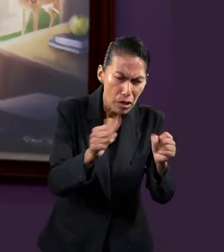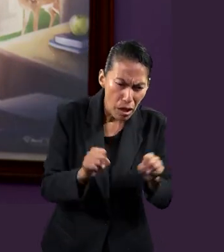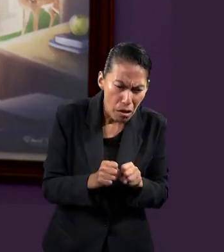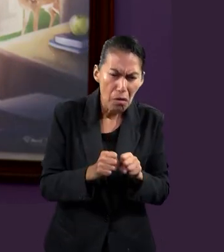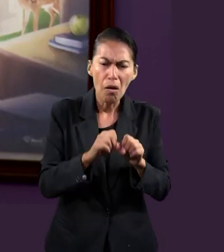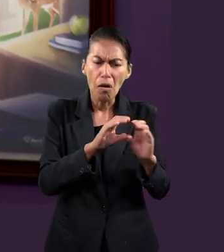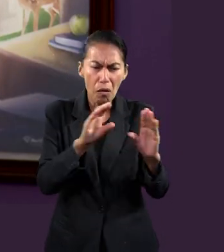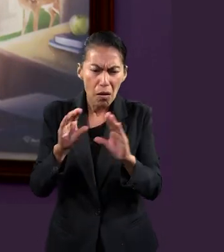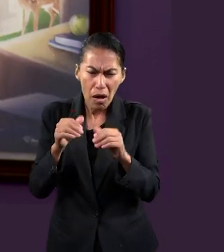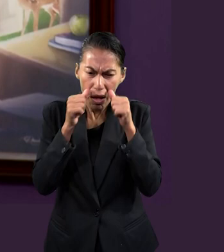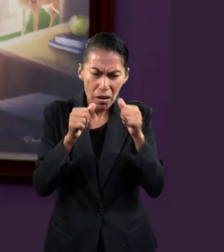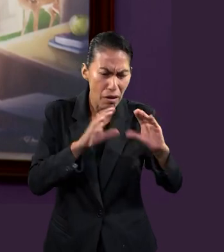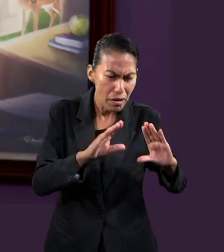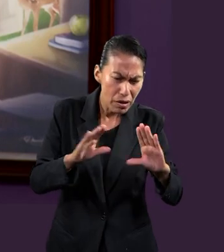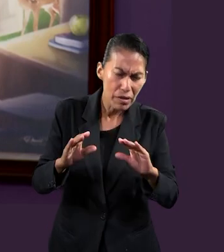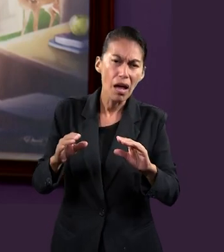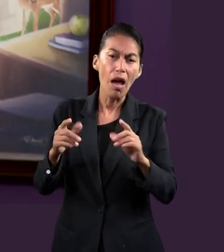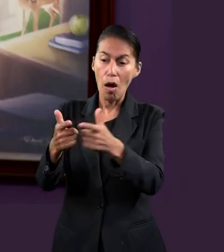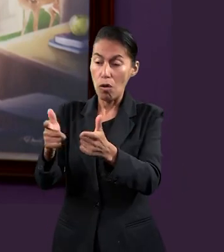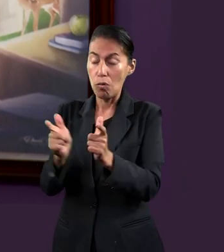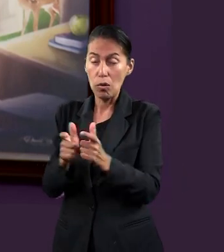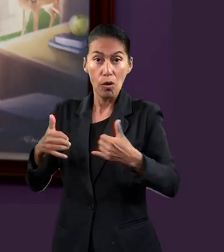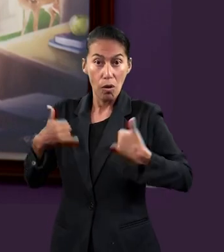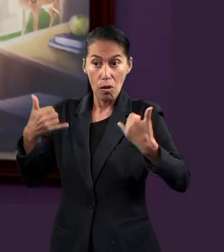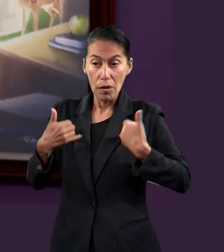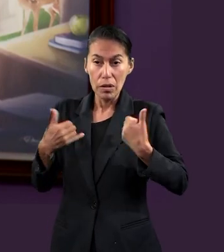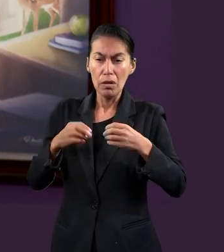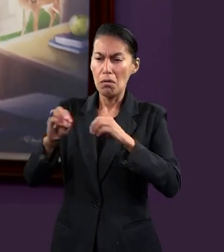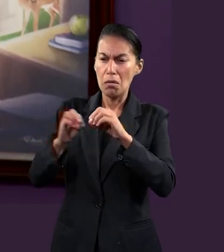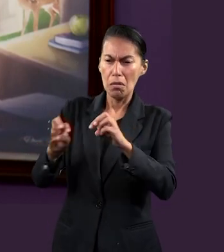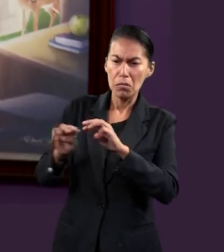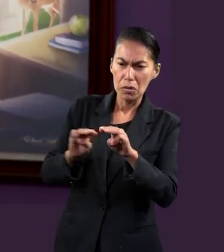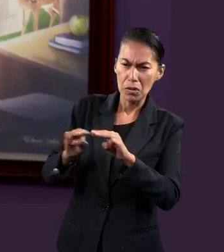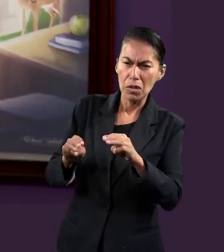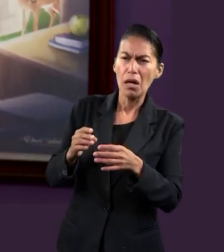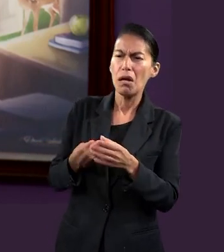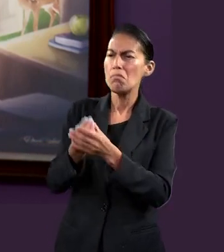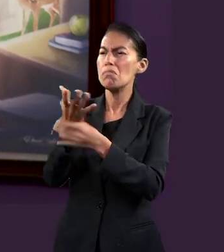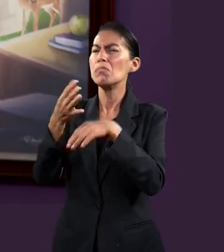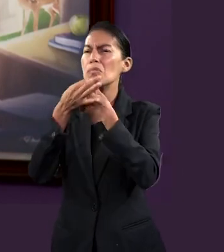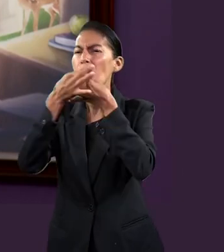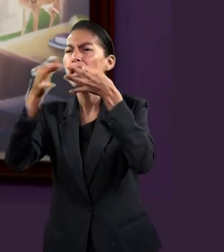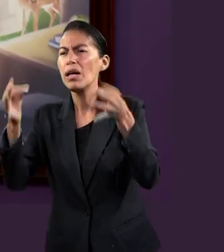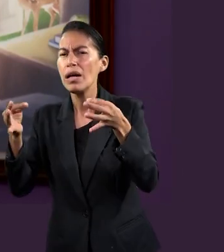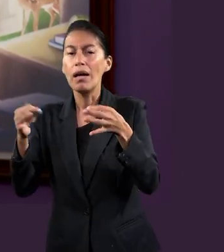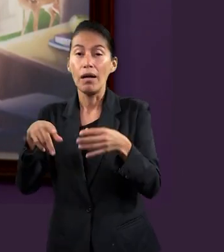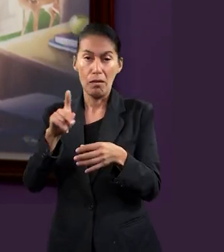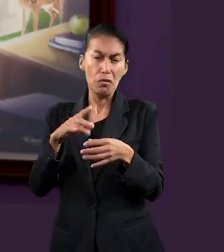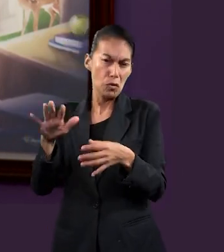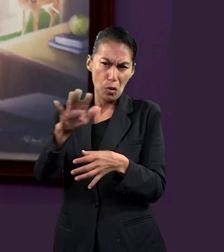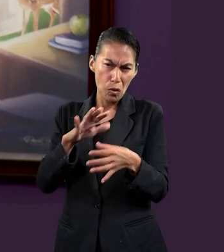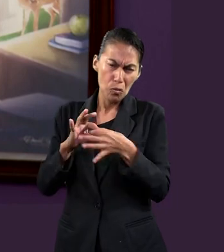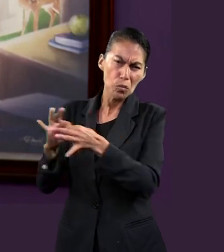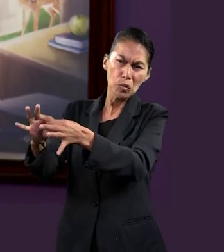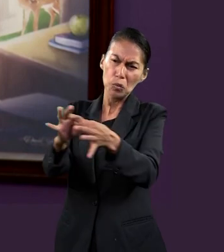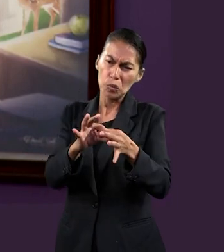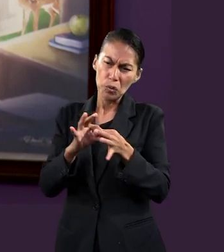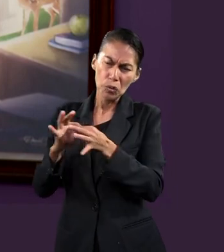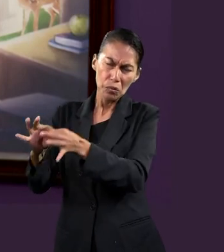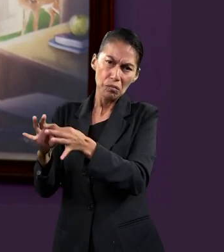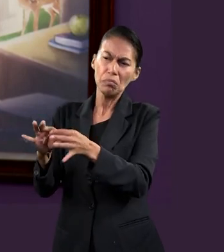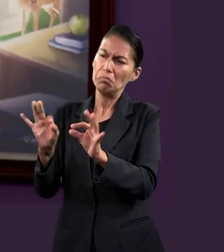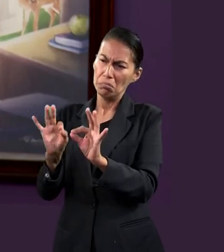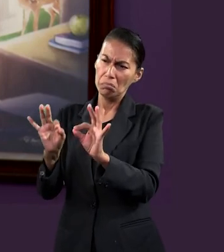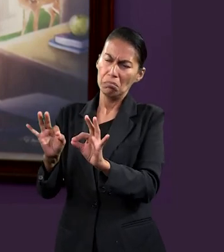equipos con los jóvenes para hacer obra misionera. O sea, buscar maneras prácticas donde incluso nosotros practicamos la unidad, donde nuestras relaciones